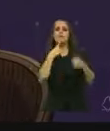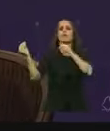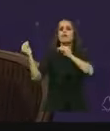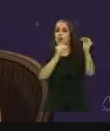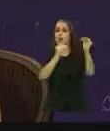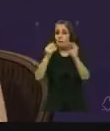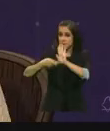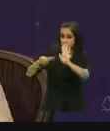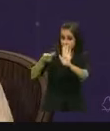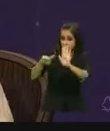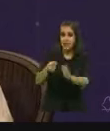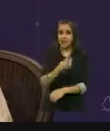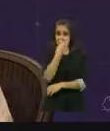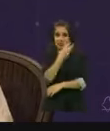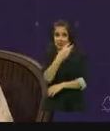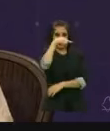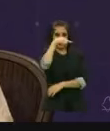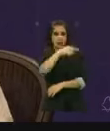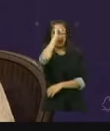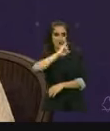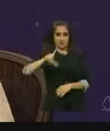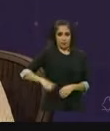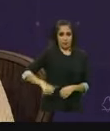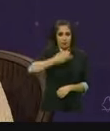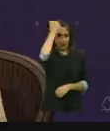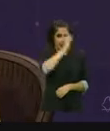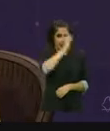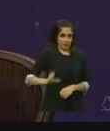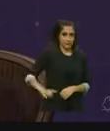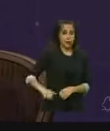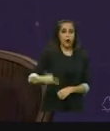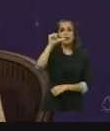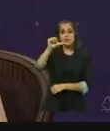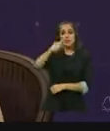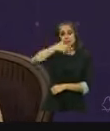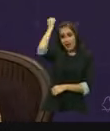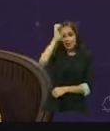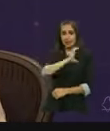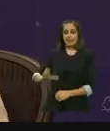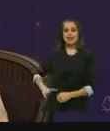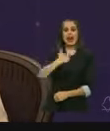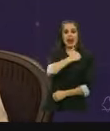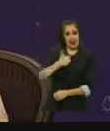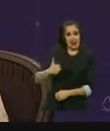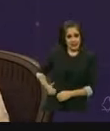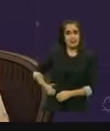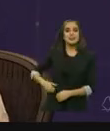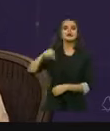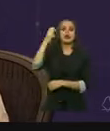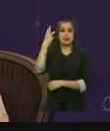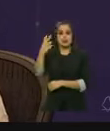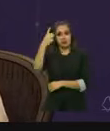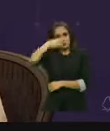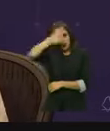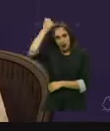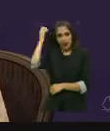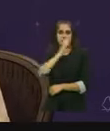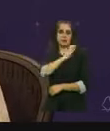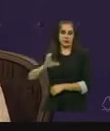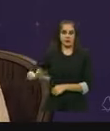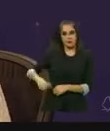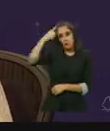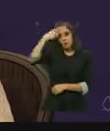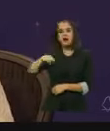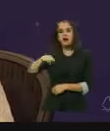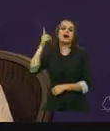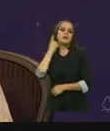cuales 3 son para la jefatura de gobierno, 16 para alcaldías, 33 para diputaciones uninominales y 1